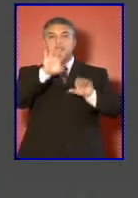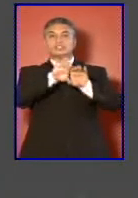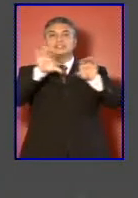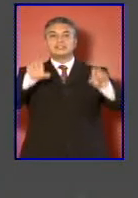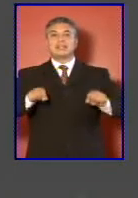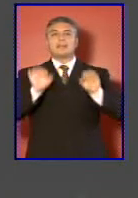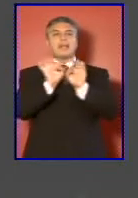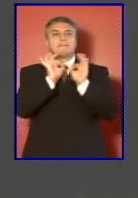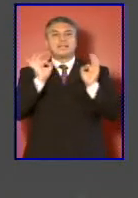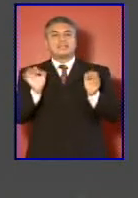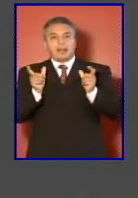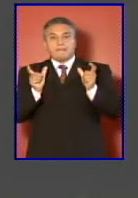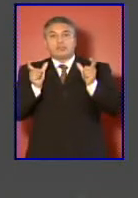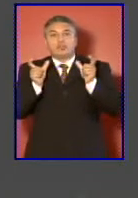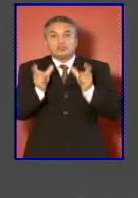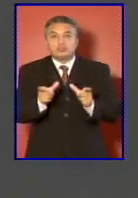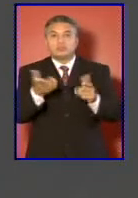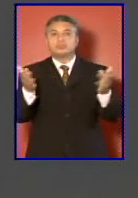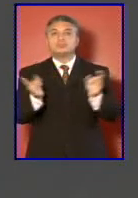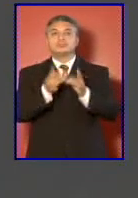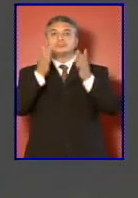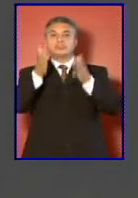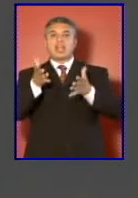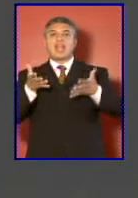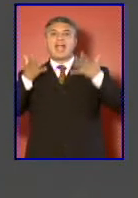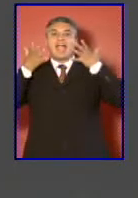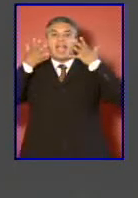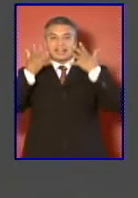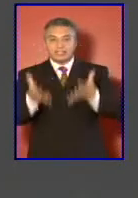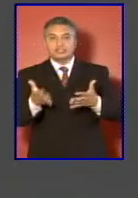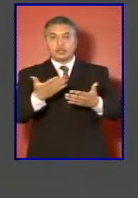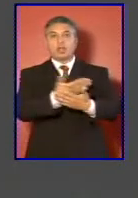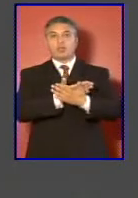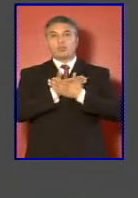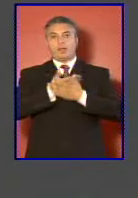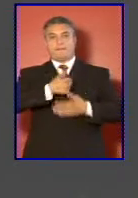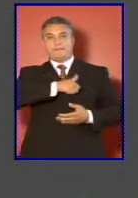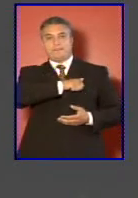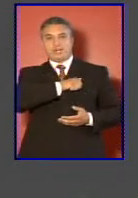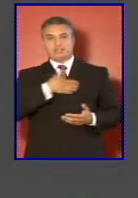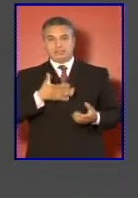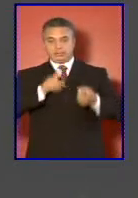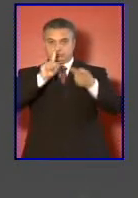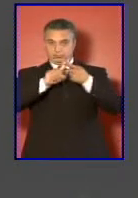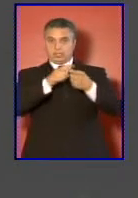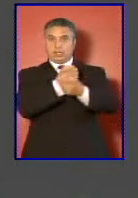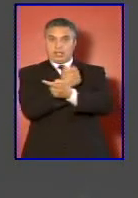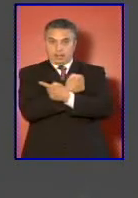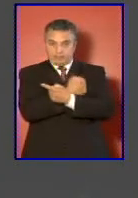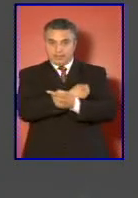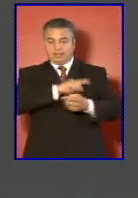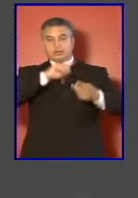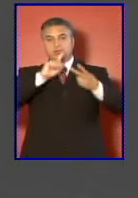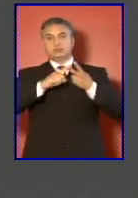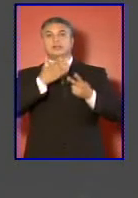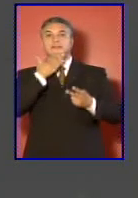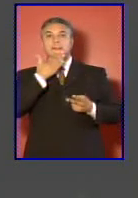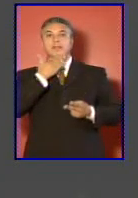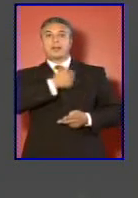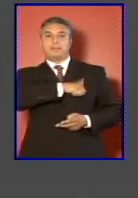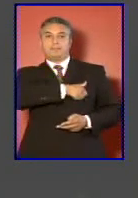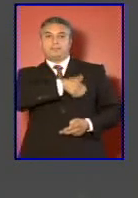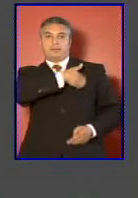protección para la agresión a nuestras policías tanto carabineros como la policía de